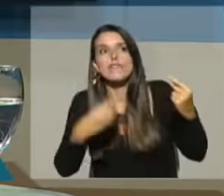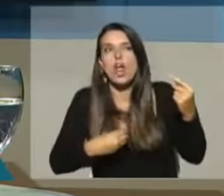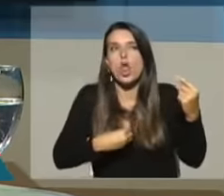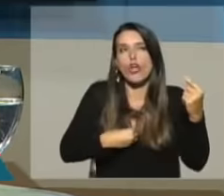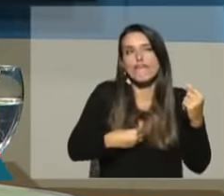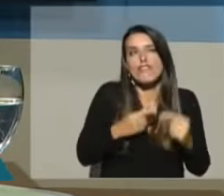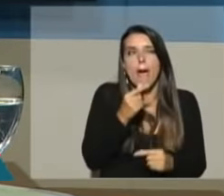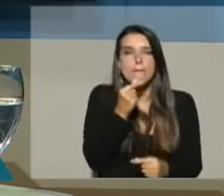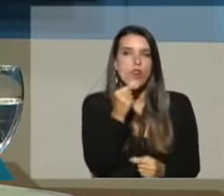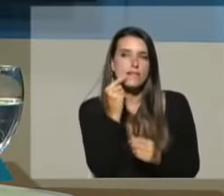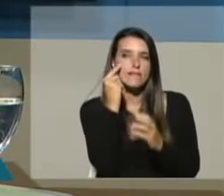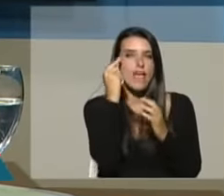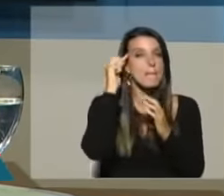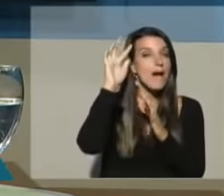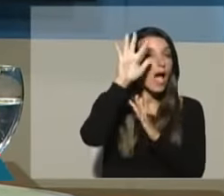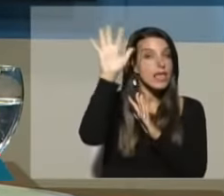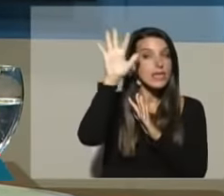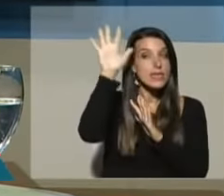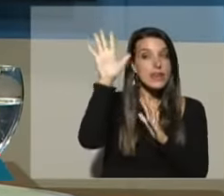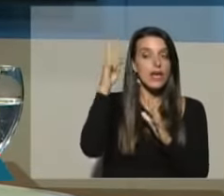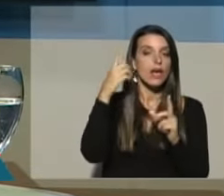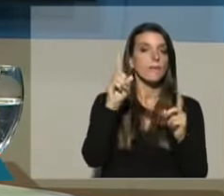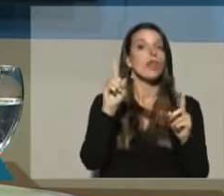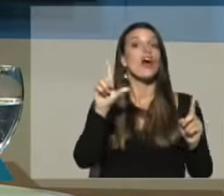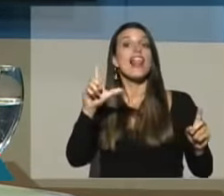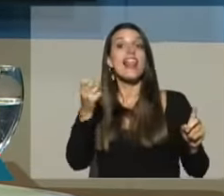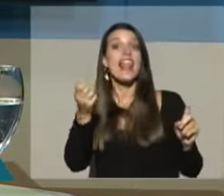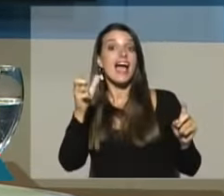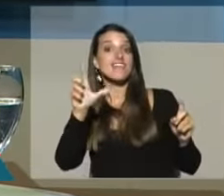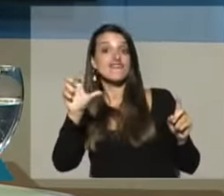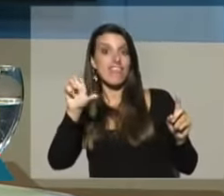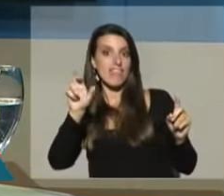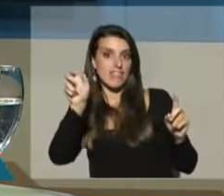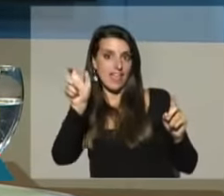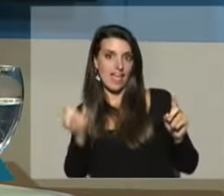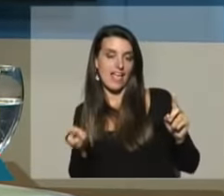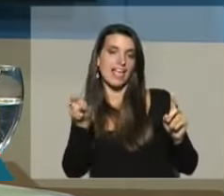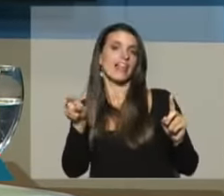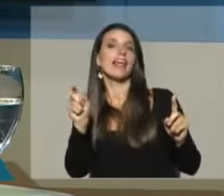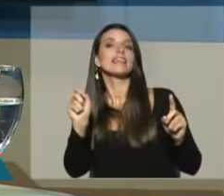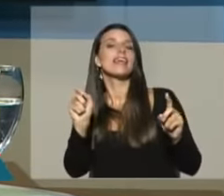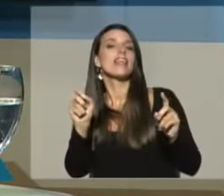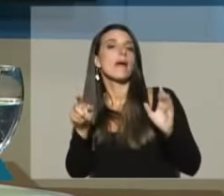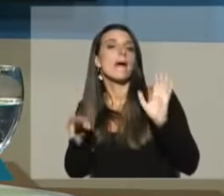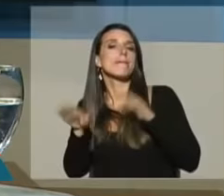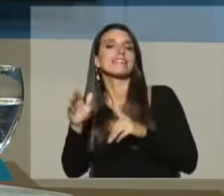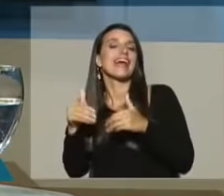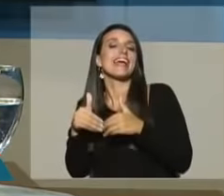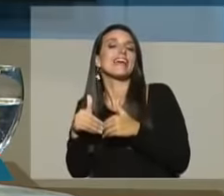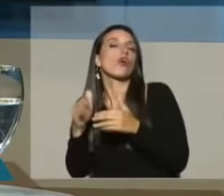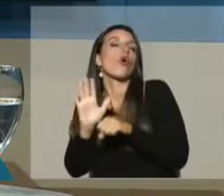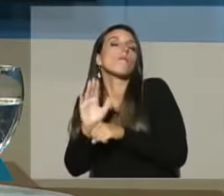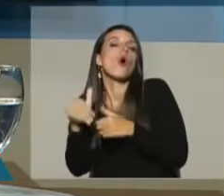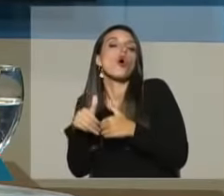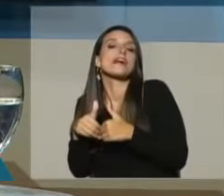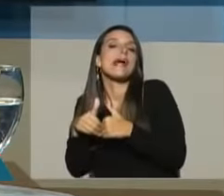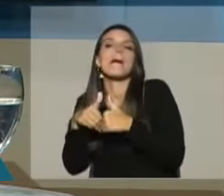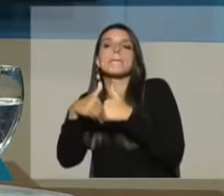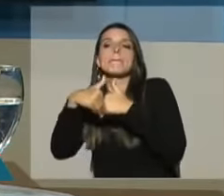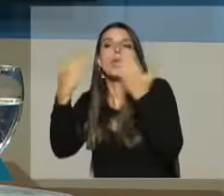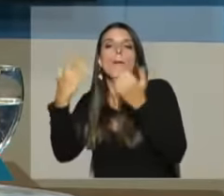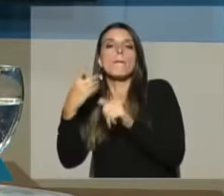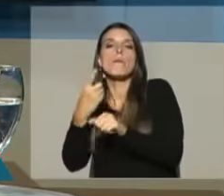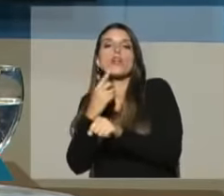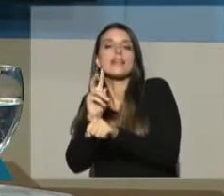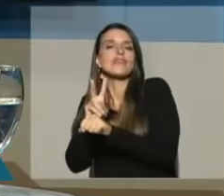de la policía, etcétera, etcétera. El señor Lallera, que es el campeón del absoluto fracaso de las políticas